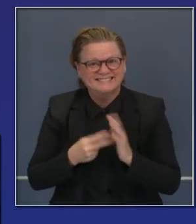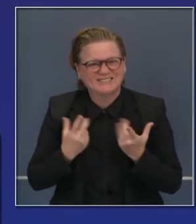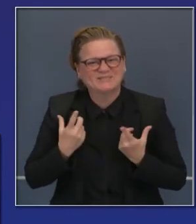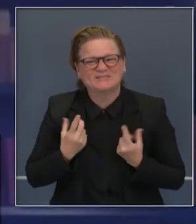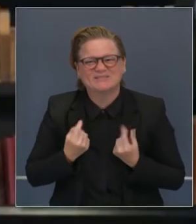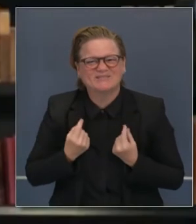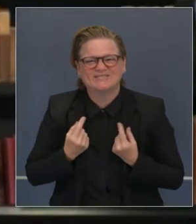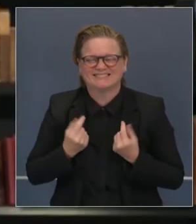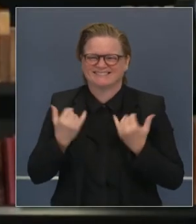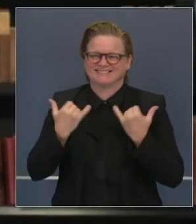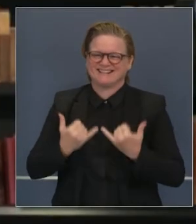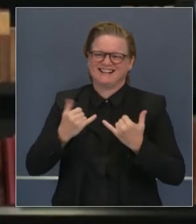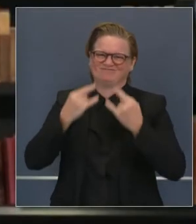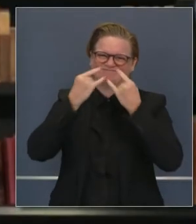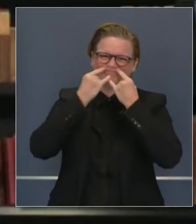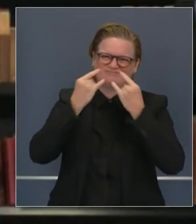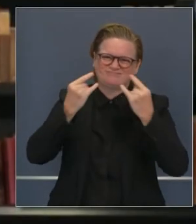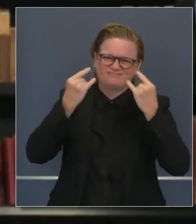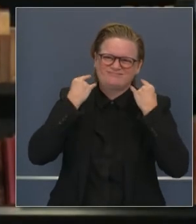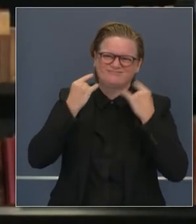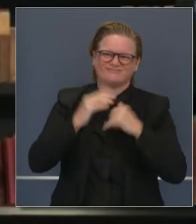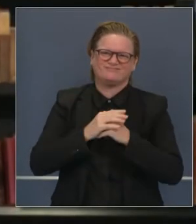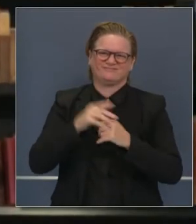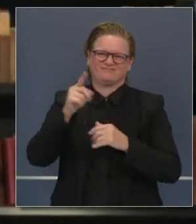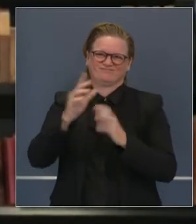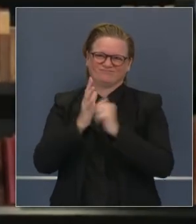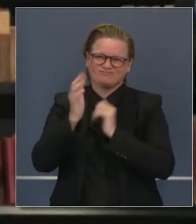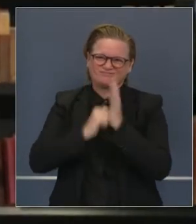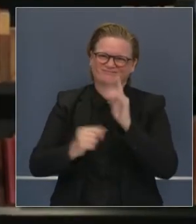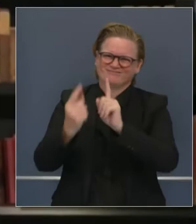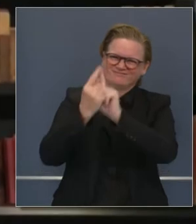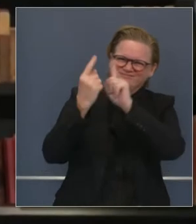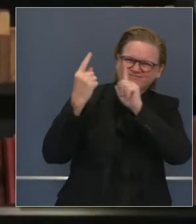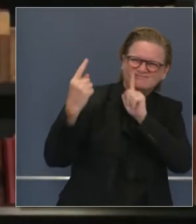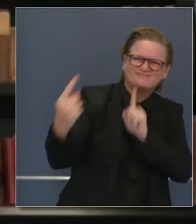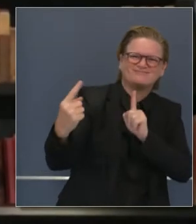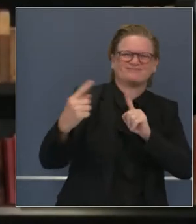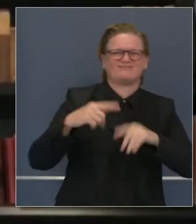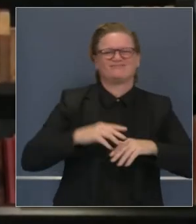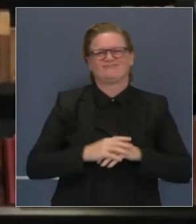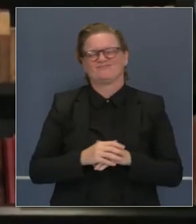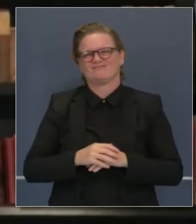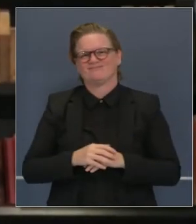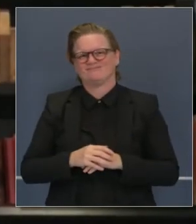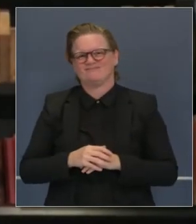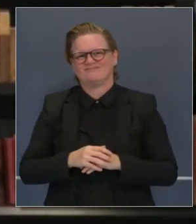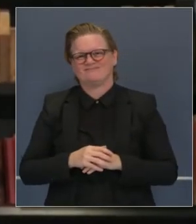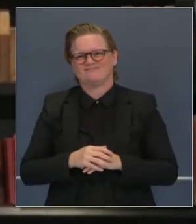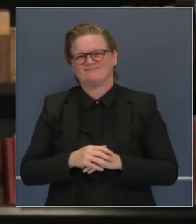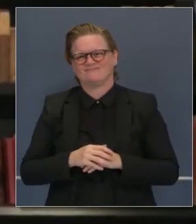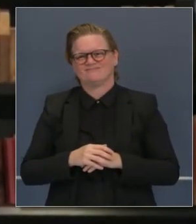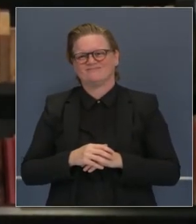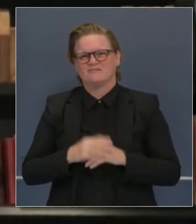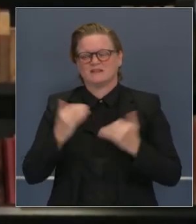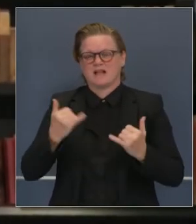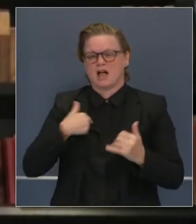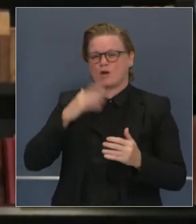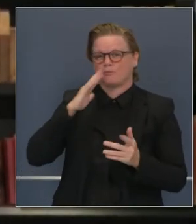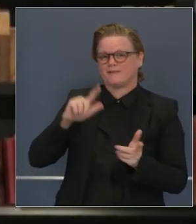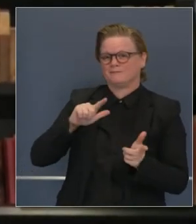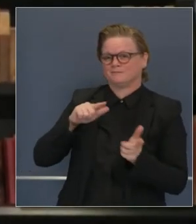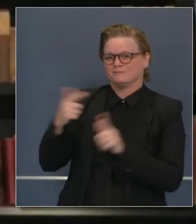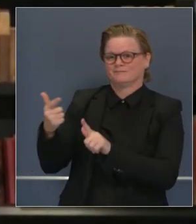no medicinales, el uso de la mascarilla, careta, etc. Y ahora con esto, con gusto, contestaremos sus